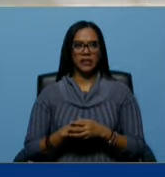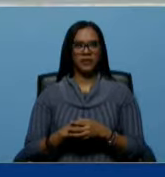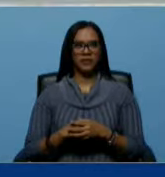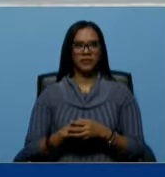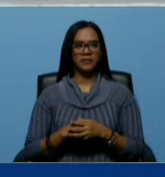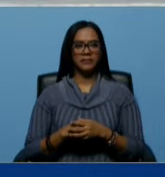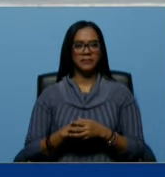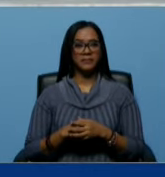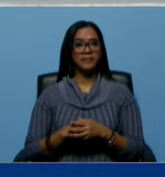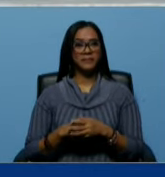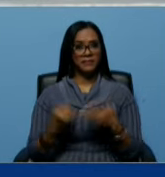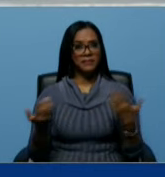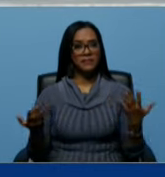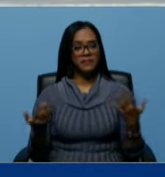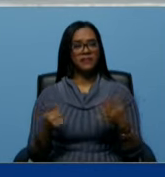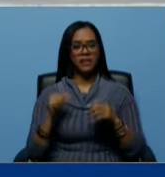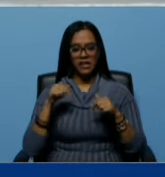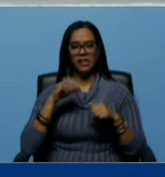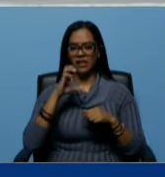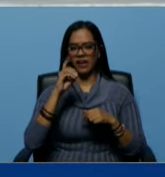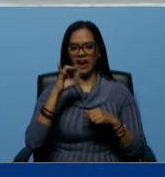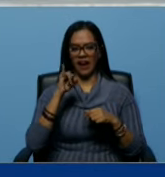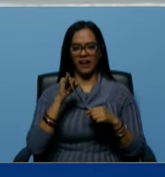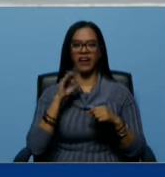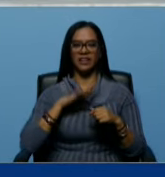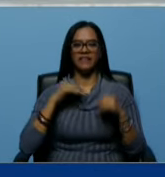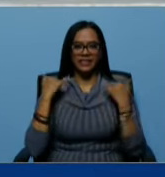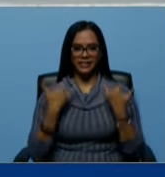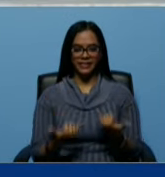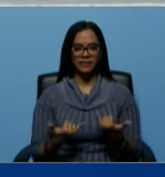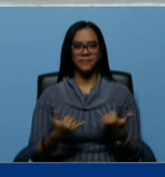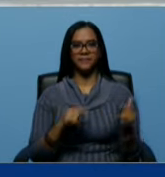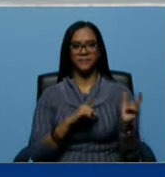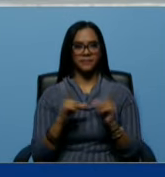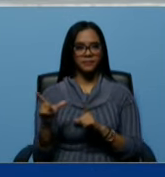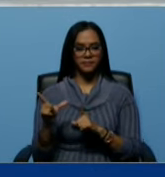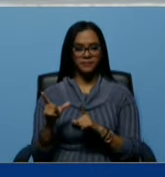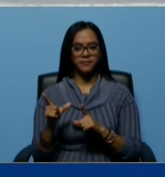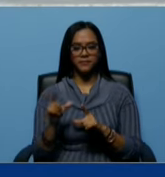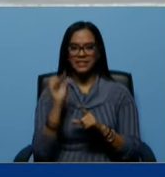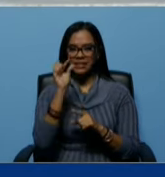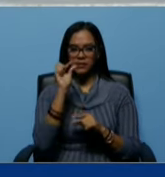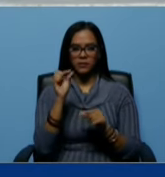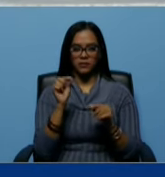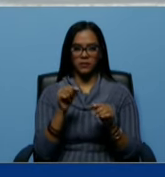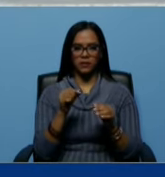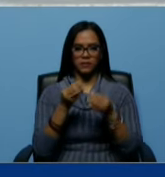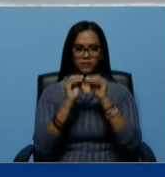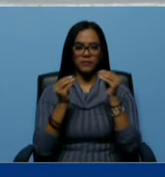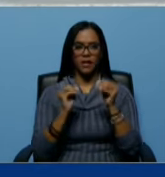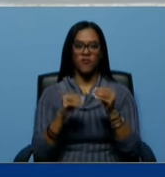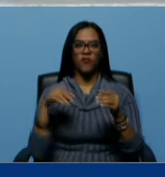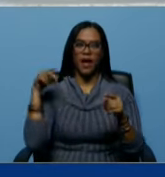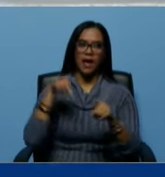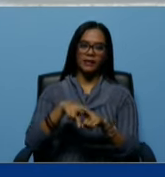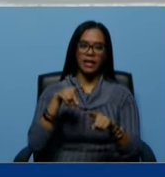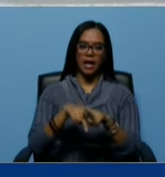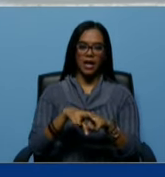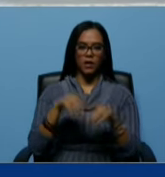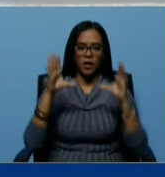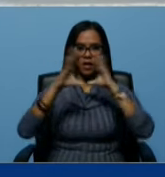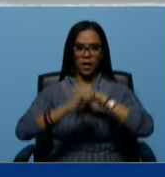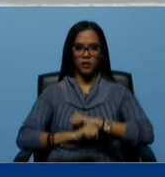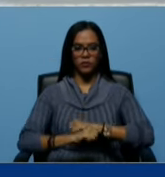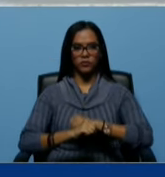que este CDI estaba ya casi terminando la reparación y fue atacado en la noche